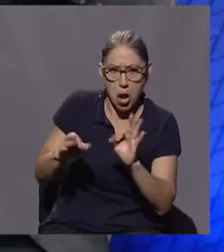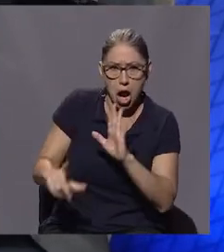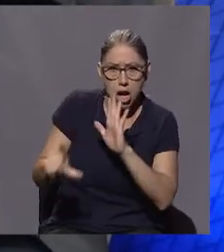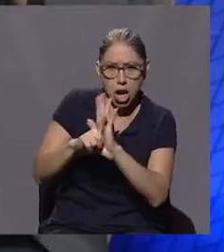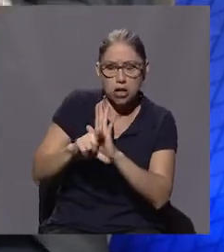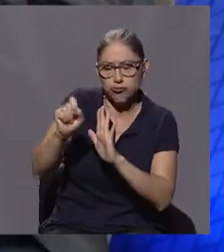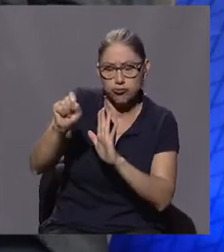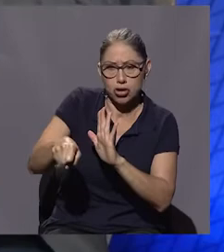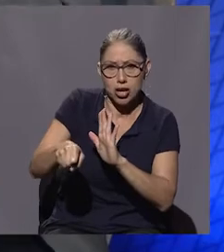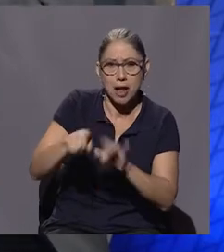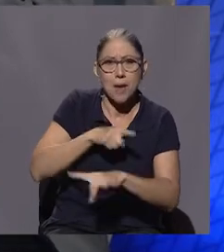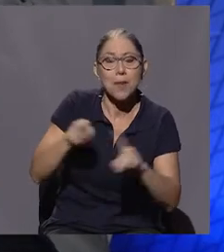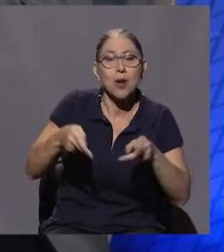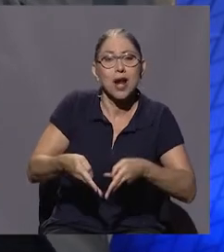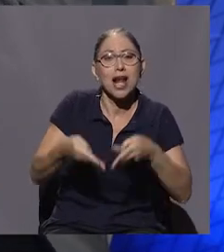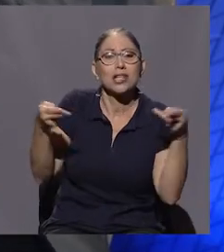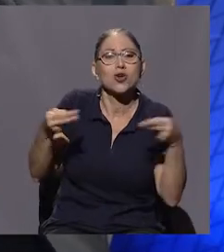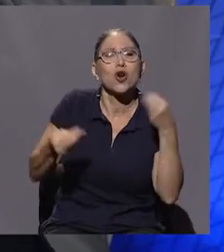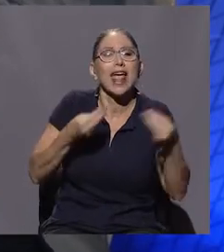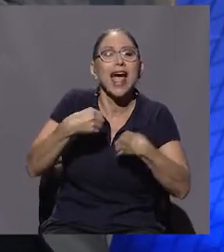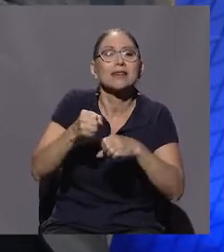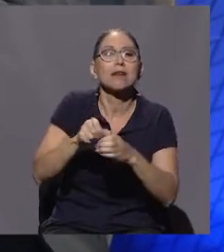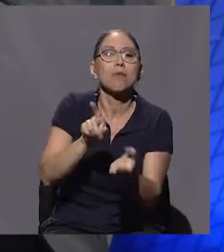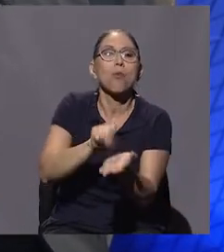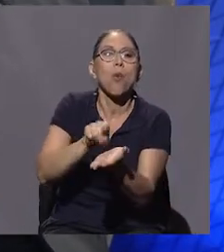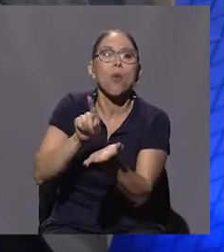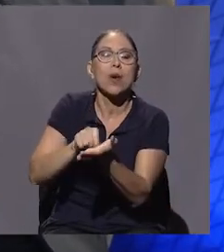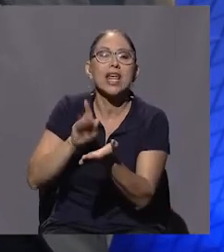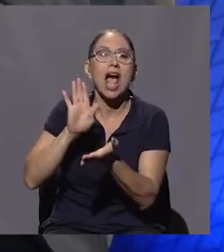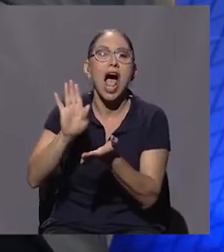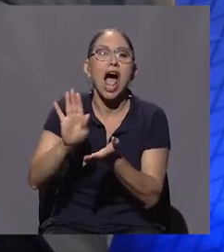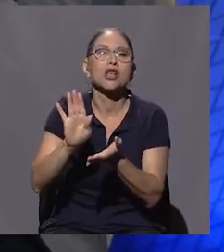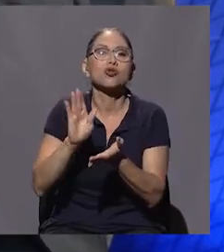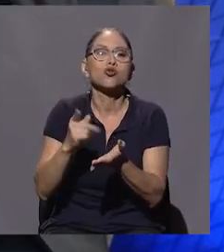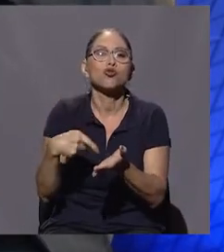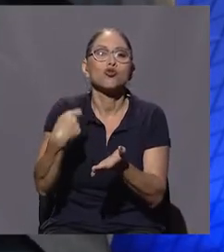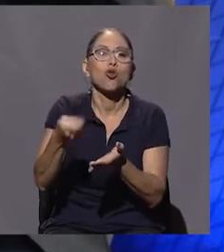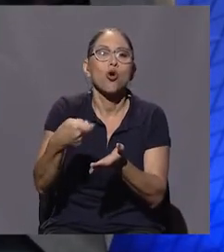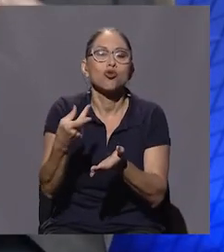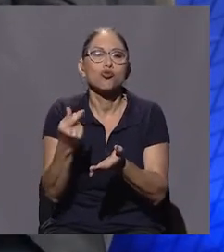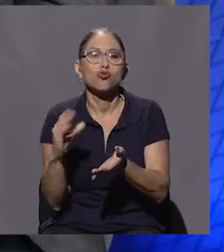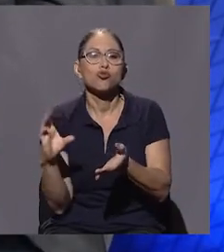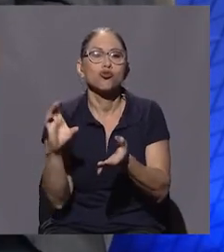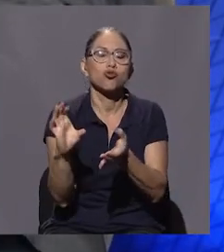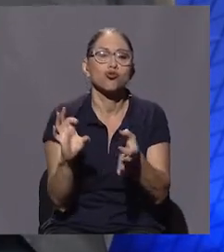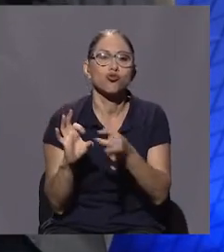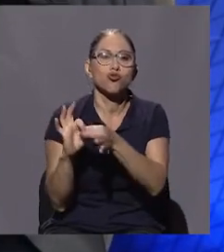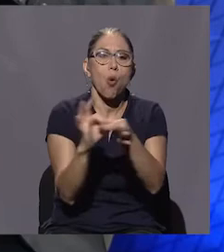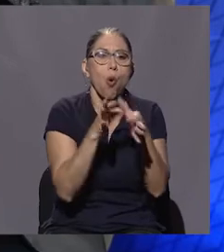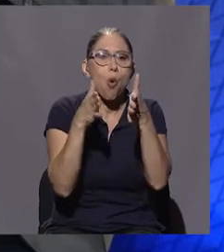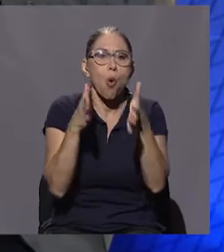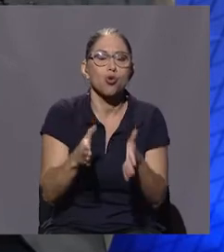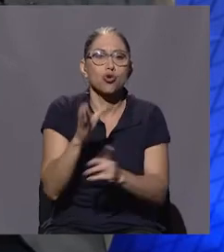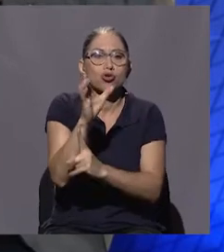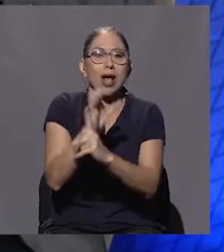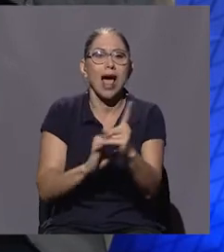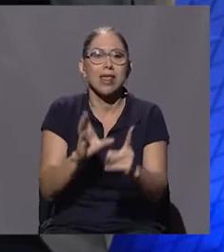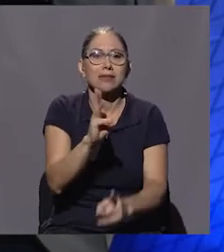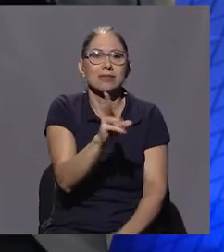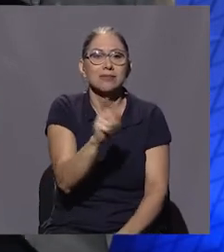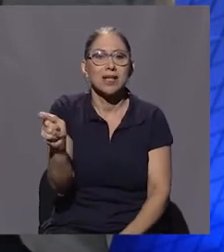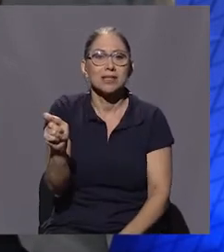cumple una ley y es que publica a sus socios cada seis meses. Bueno, coge esa hojita y análísela.